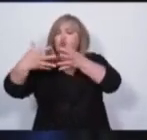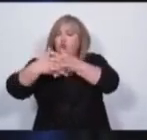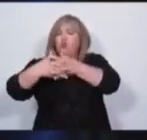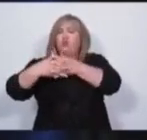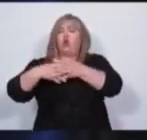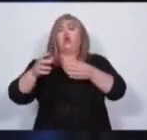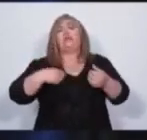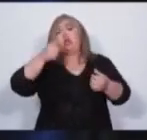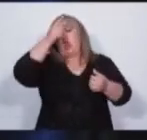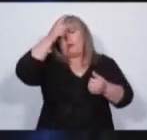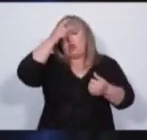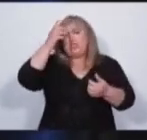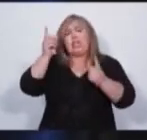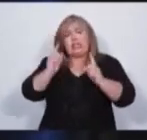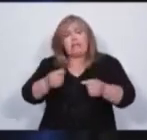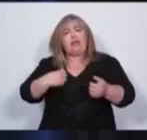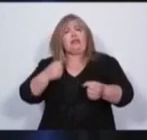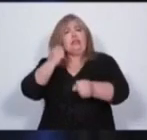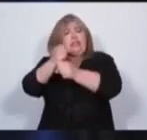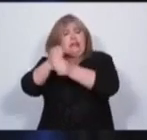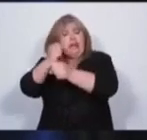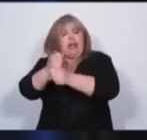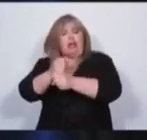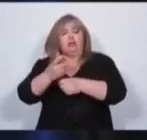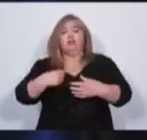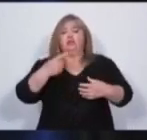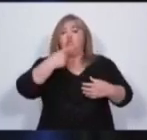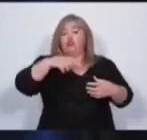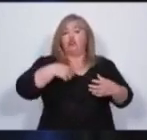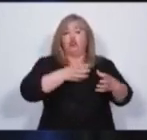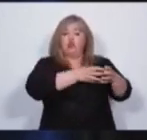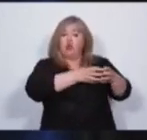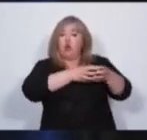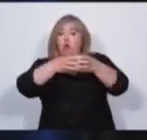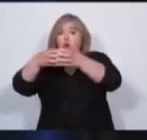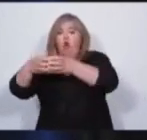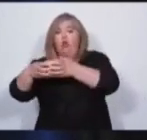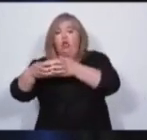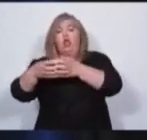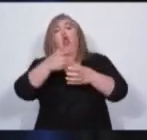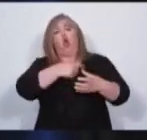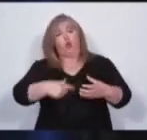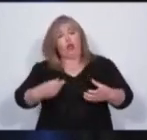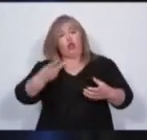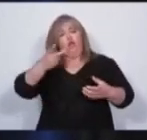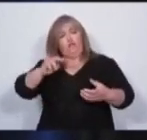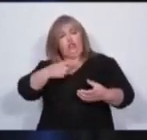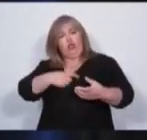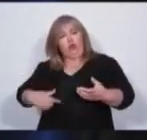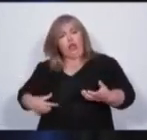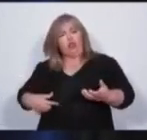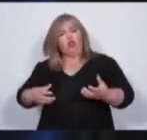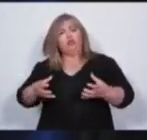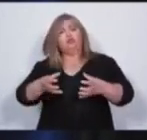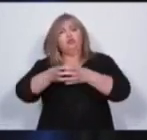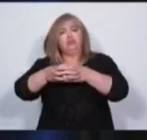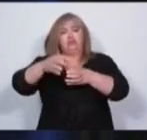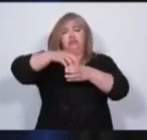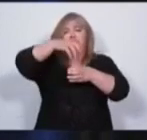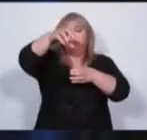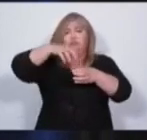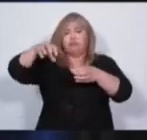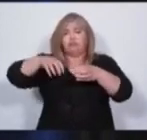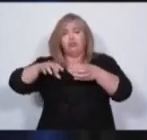nosotros también podemos ir con nuestro bloque y con la parte del vicegobernador y empezar a trabajar conjuntamente con cada uno de los oasis. Eso es